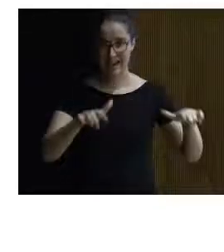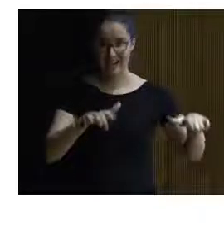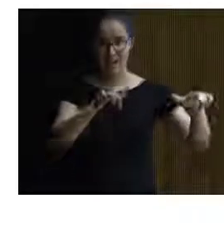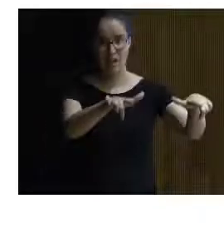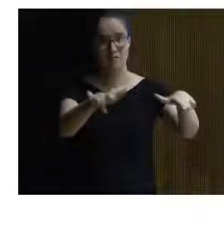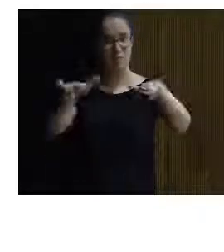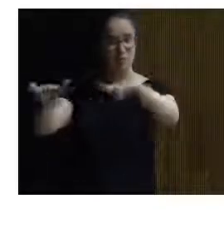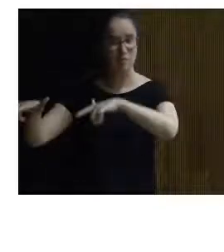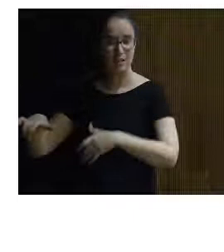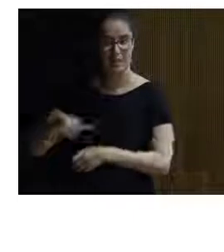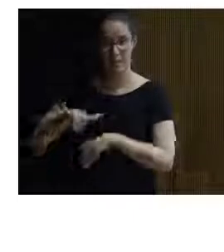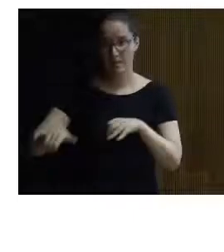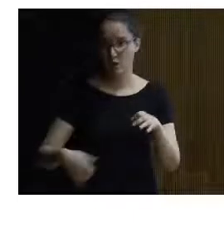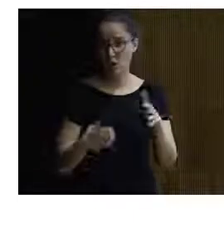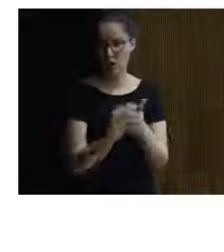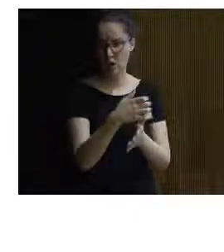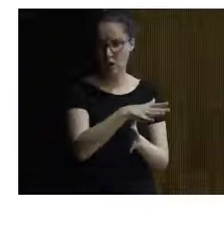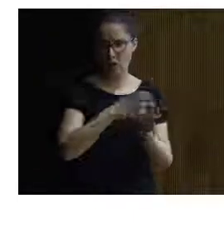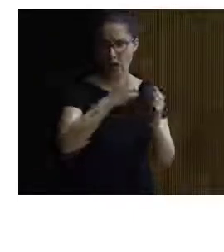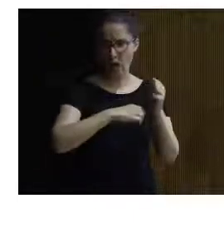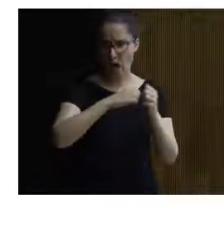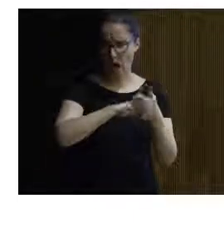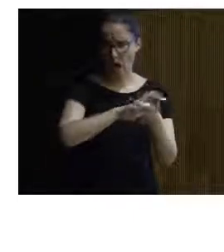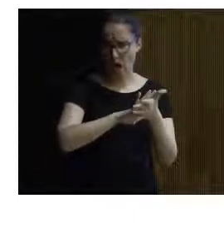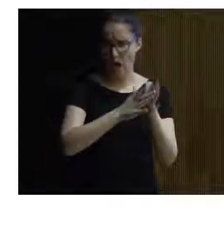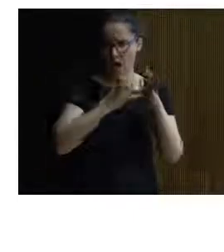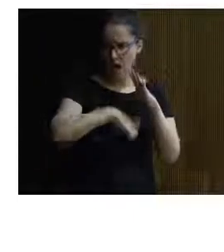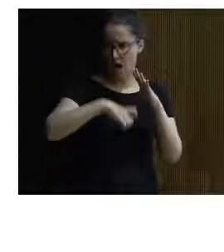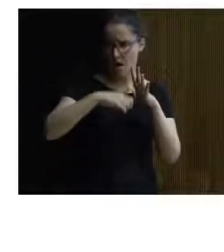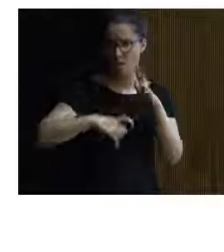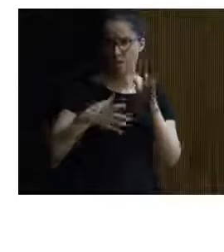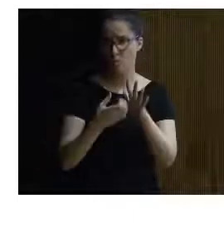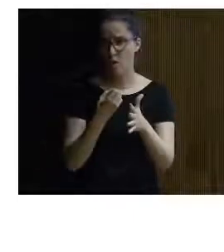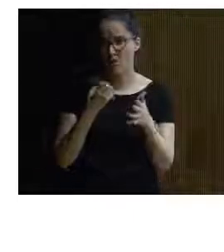todos los yacimientos donde se puede ver realmente